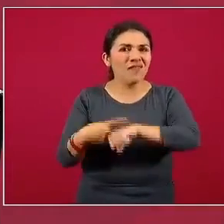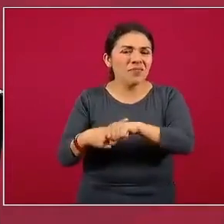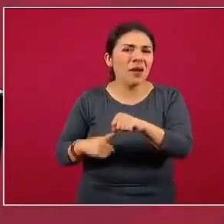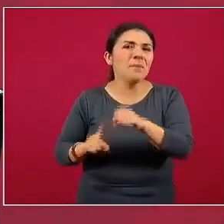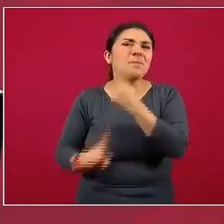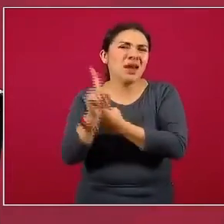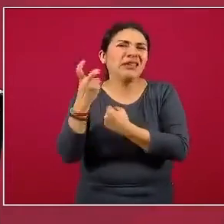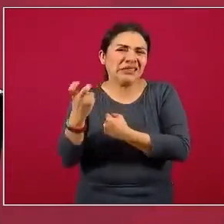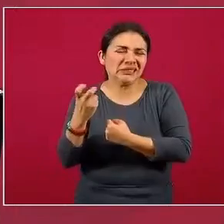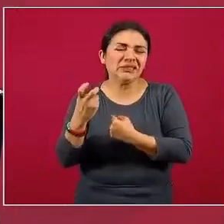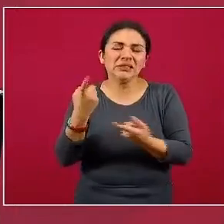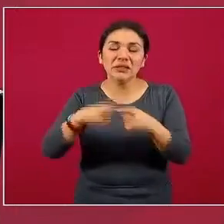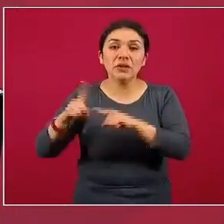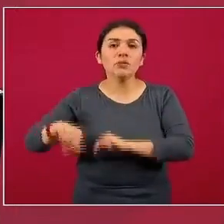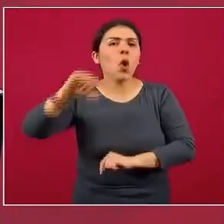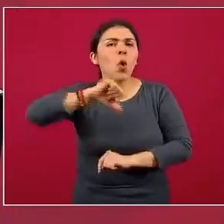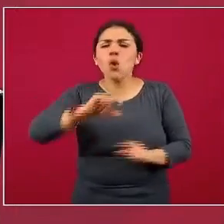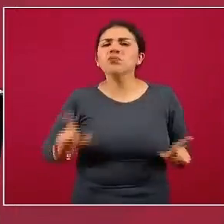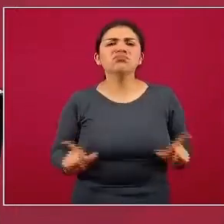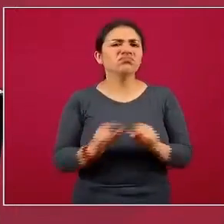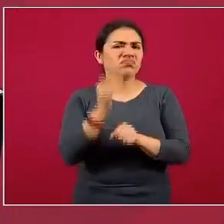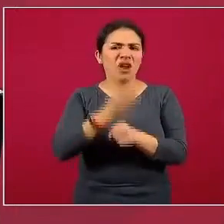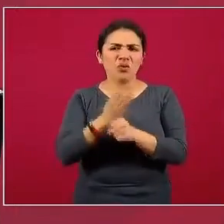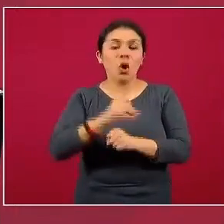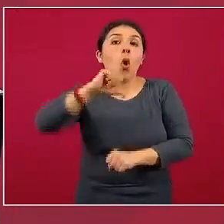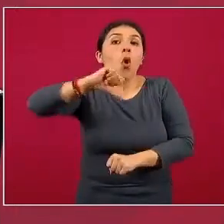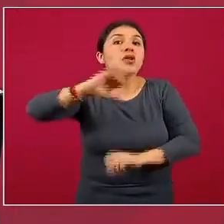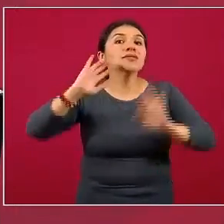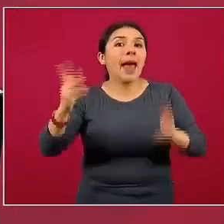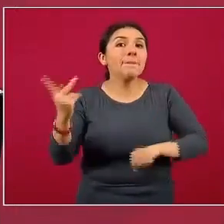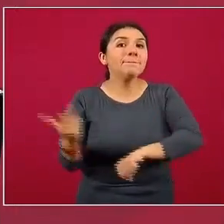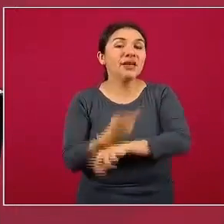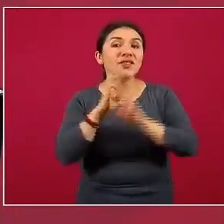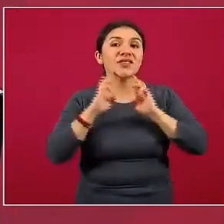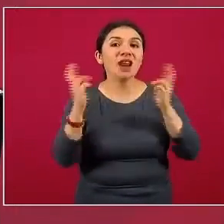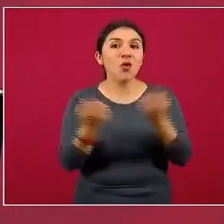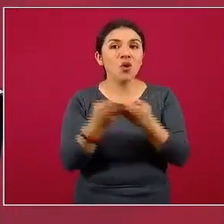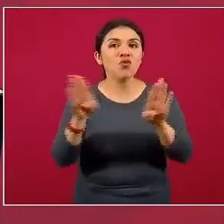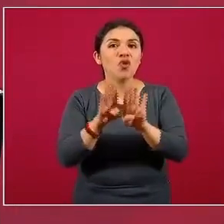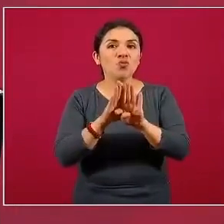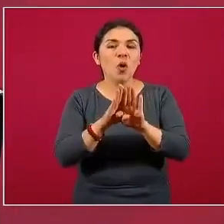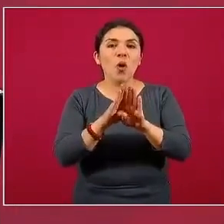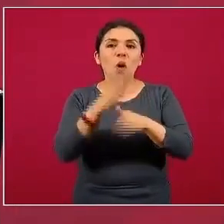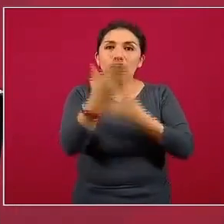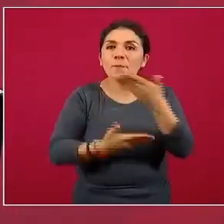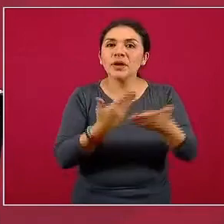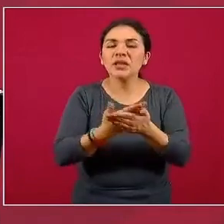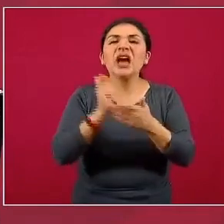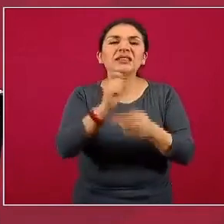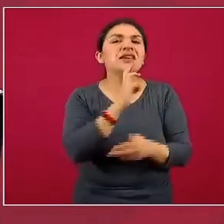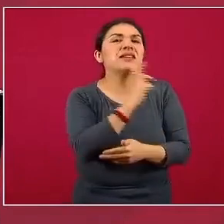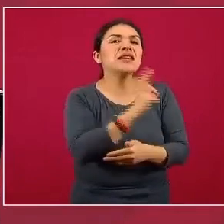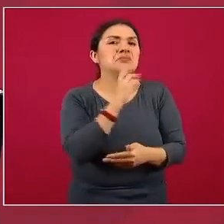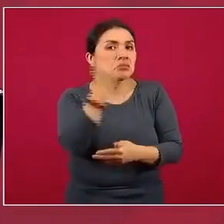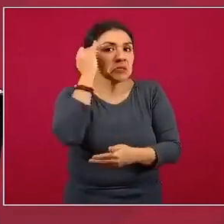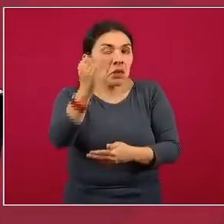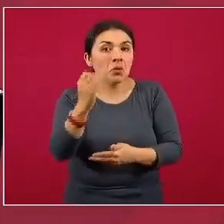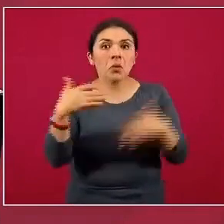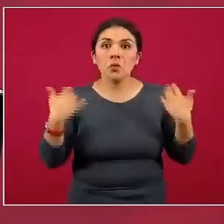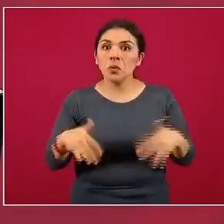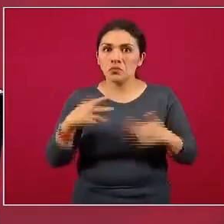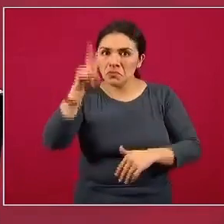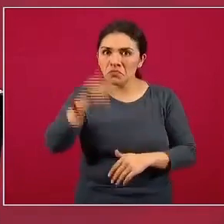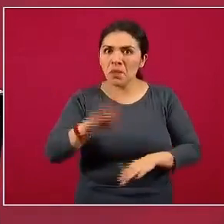etcétera. Hoy nada más quisiera comentar, porque hoy ocurrió la presentación de los resultados preliminares, en un tiempo además